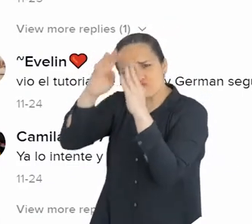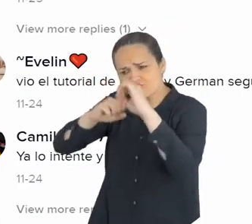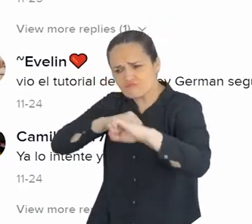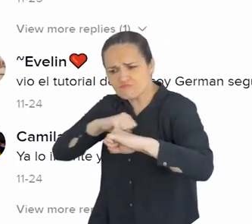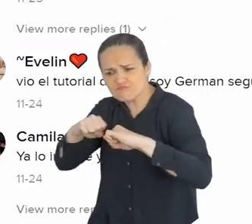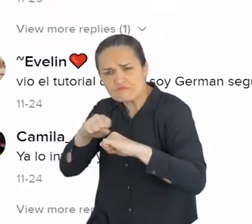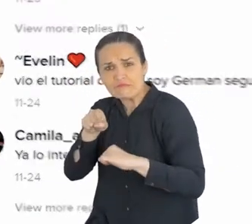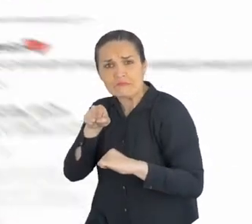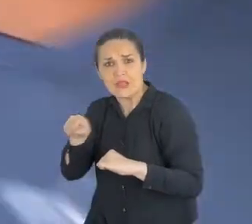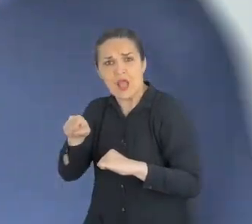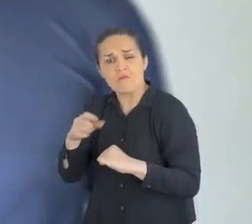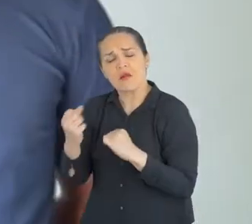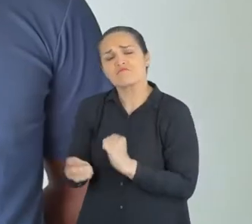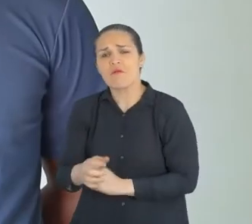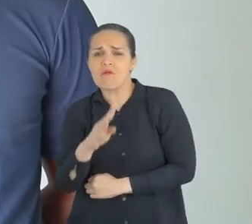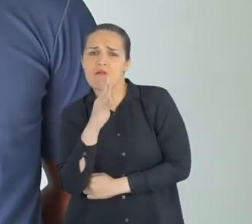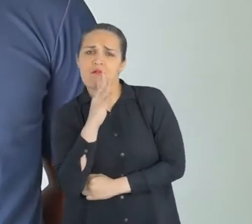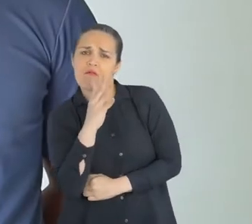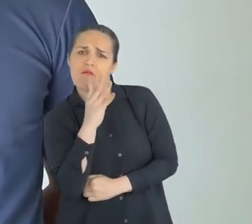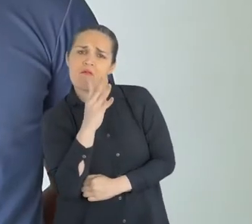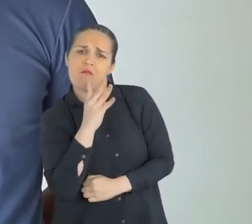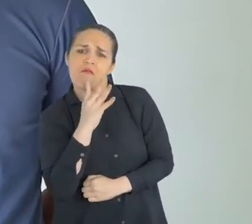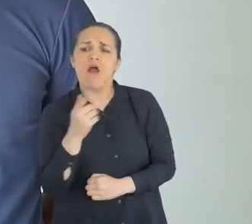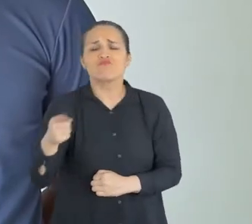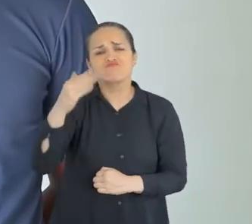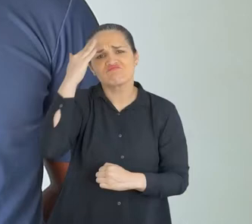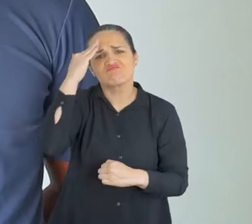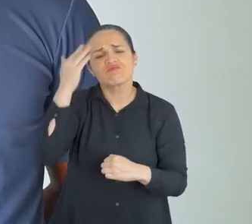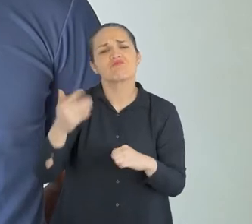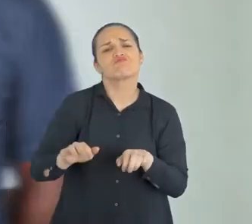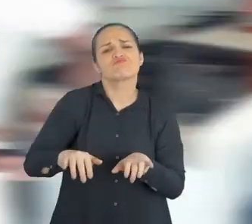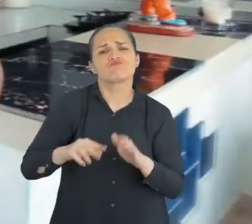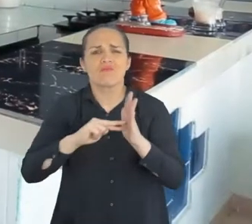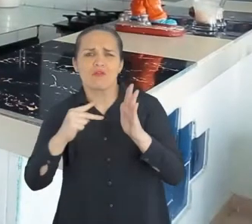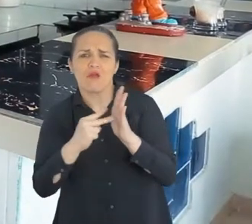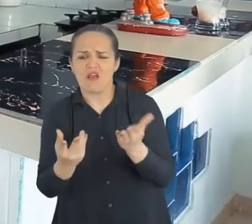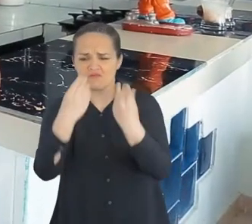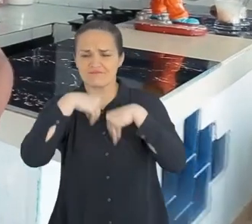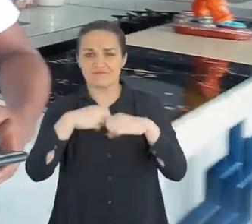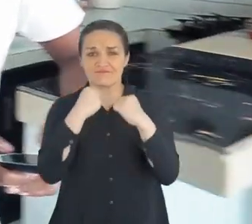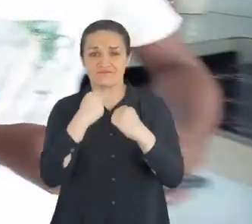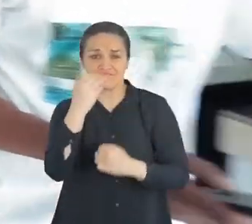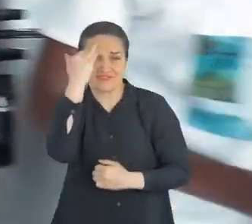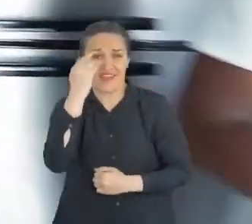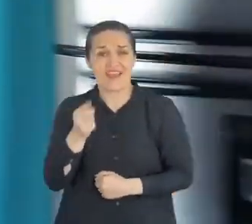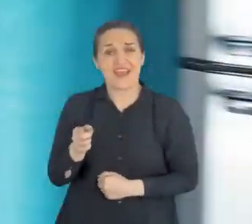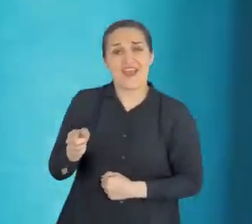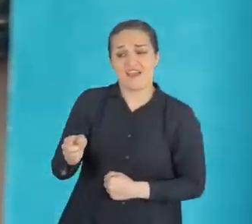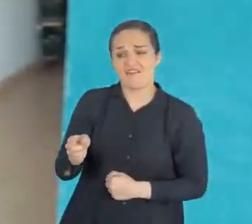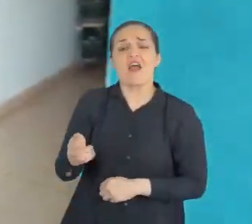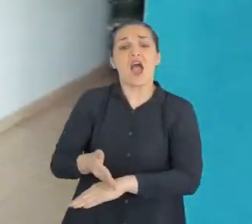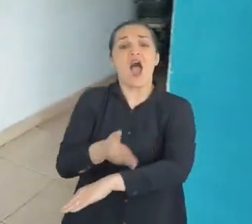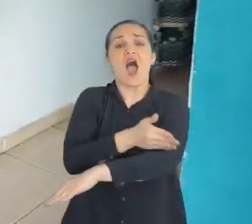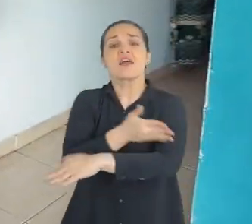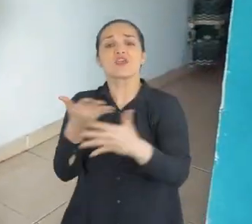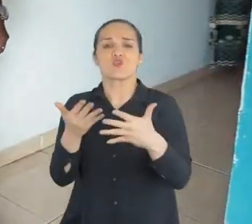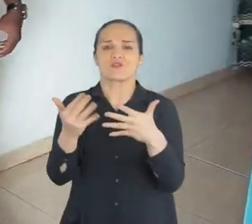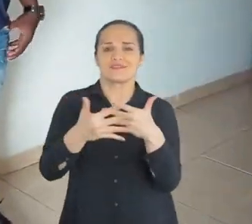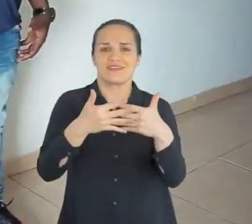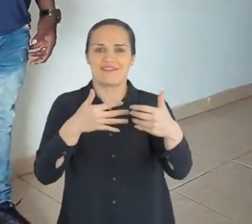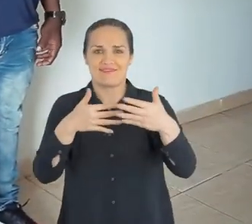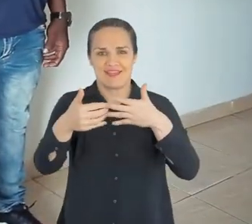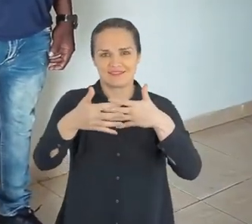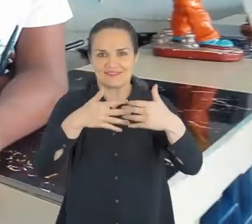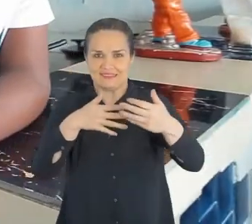es muy abierto, se expresa muy bien en la tecnología. Pues lo aprendió desde San Andrés